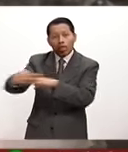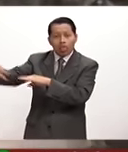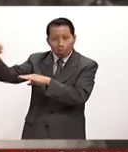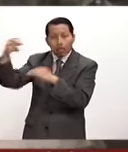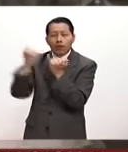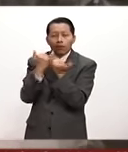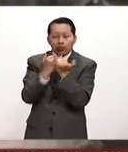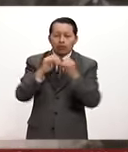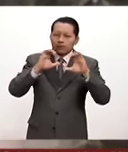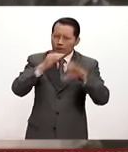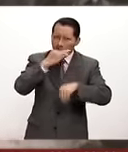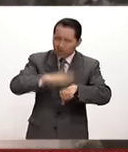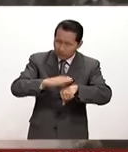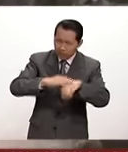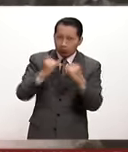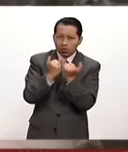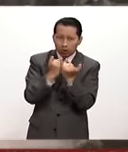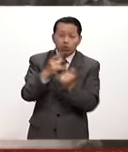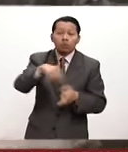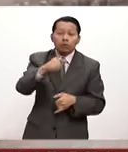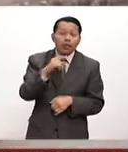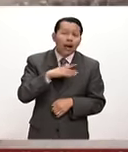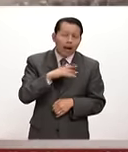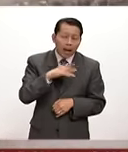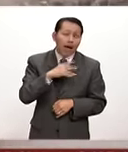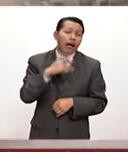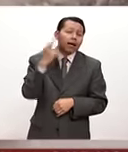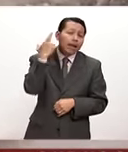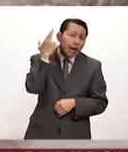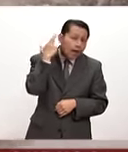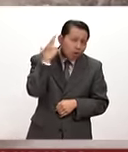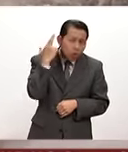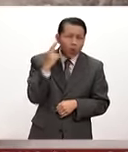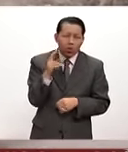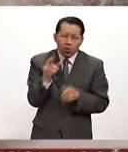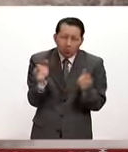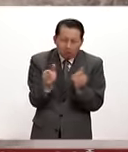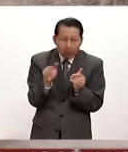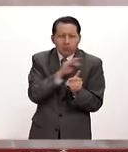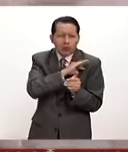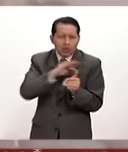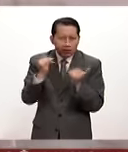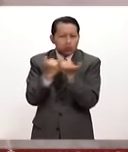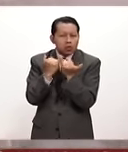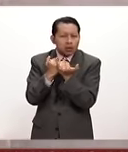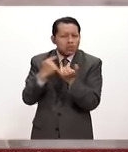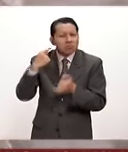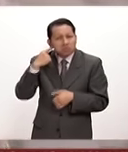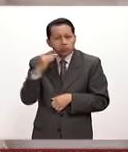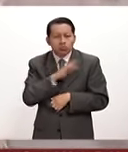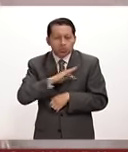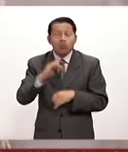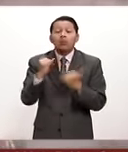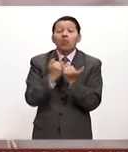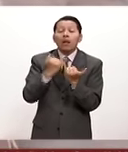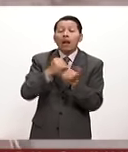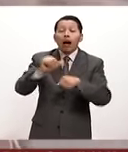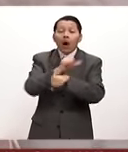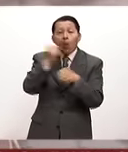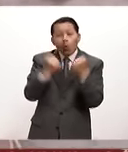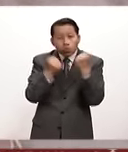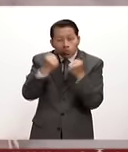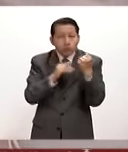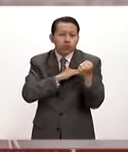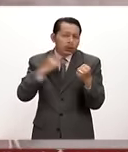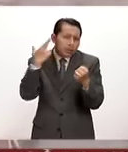quien tenga un radio portátil cuando no tenga luz y quien tenga el vehículo, el radio de su vehículo que nos pueda escuchar para estar